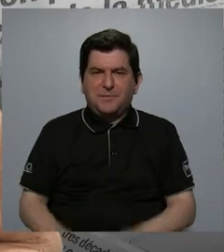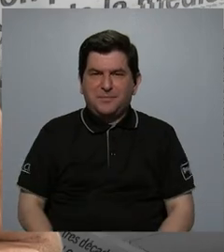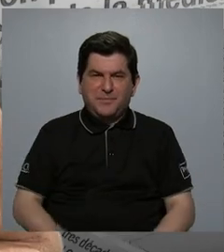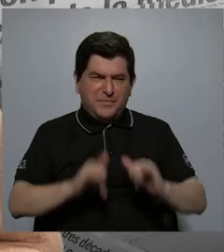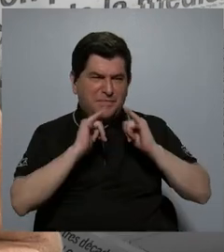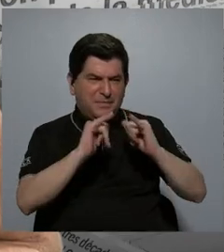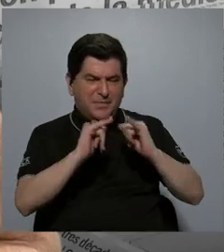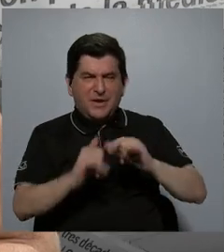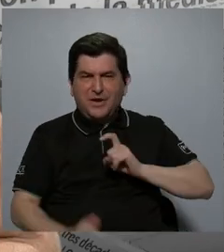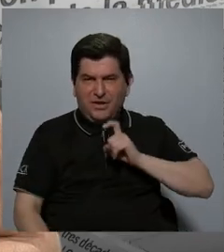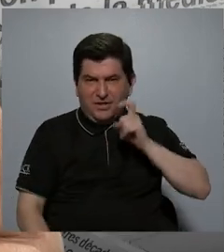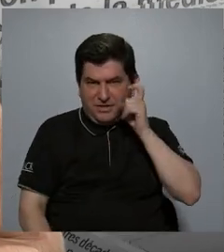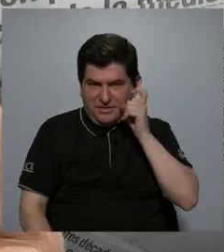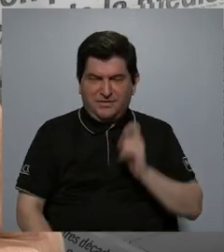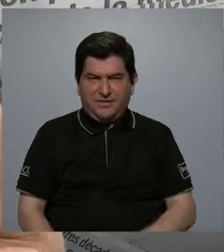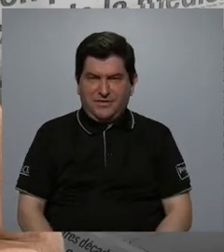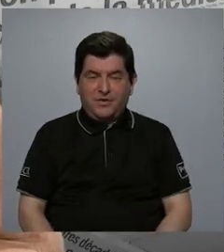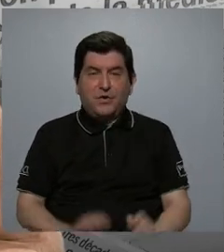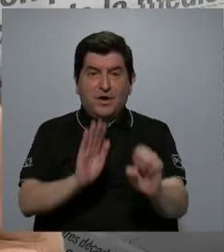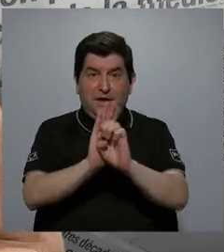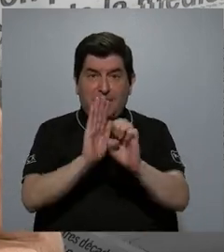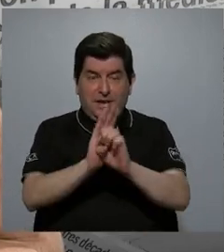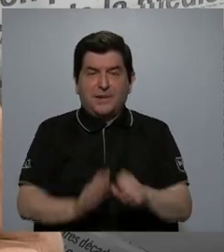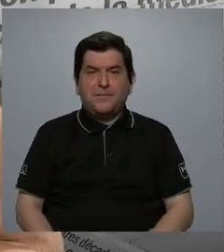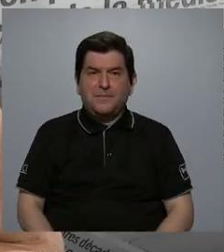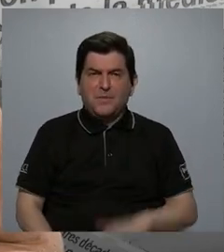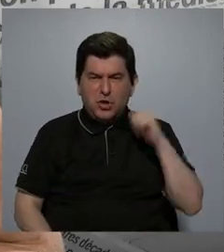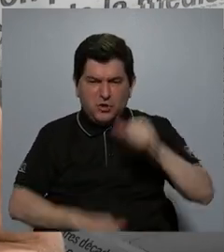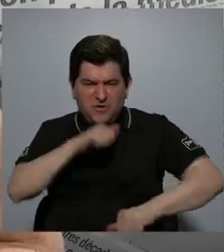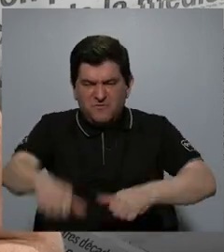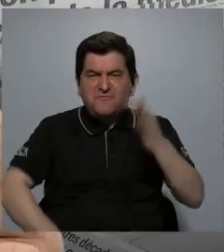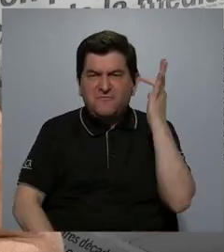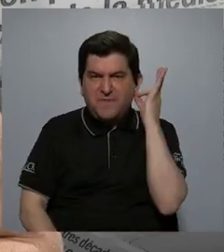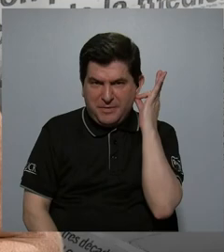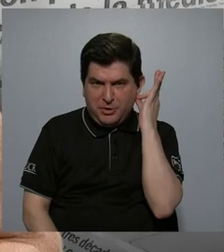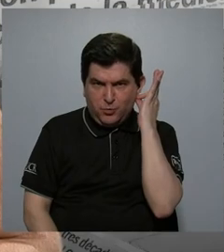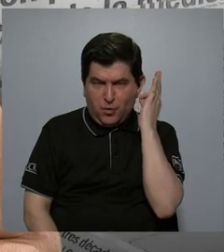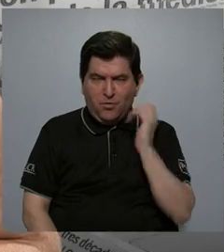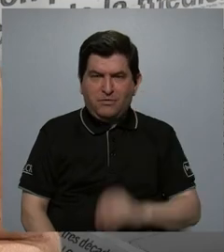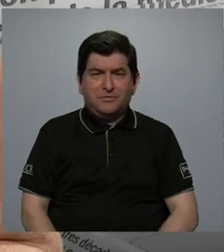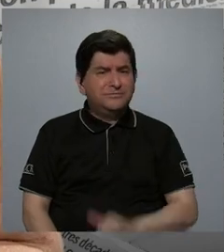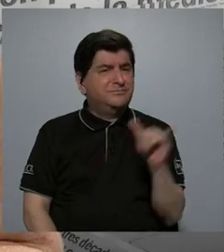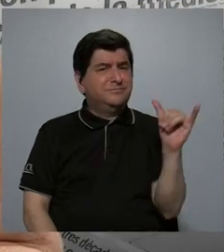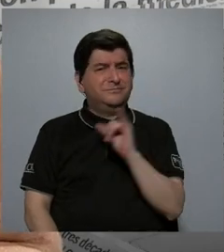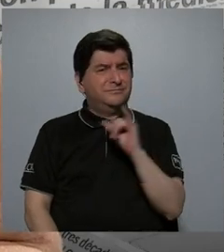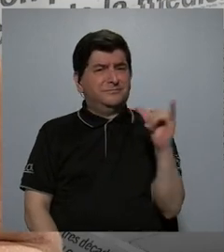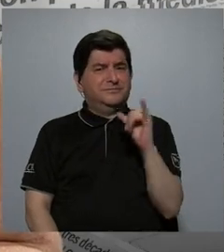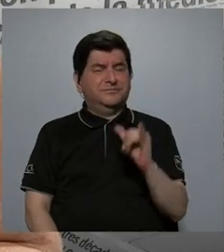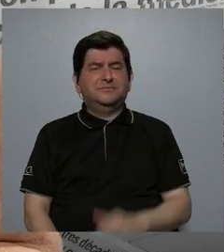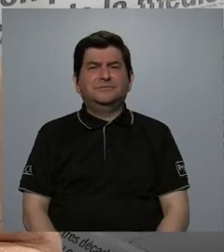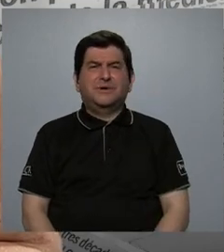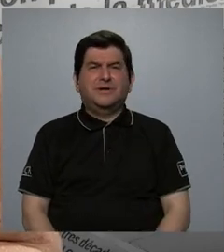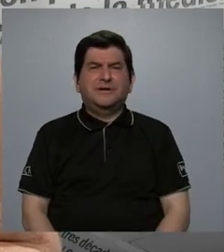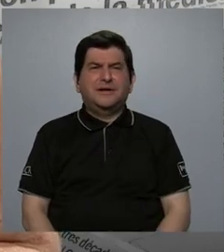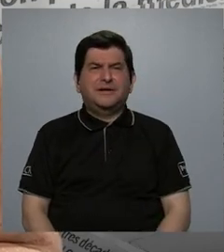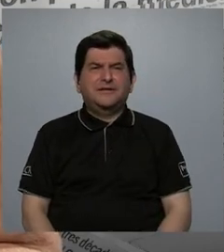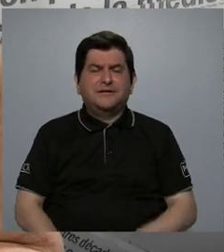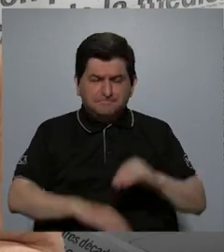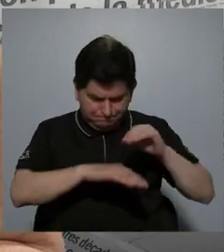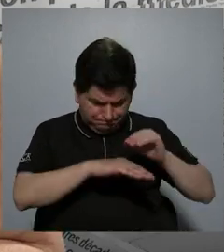desigualdad de género, como por ejemplo es el caso del feminismo, también, de alguna manera,